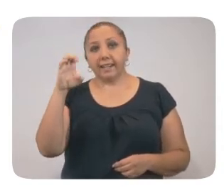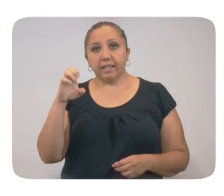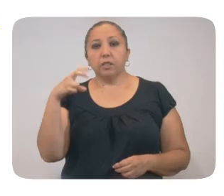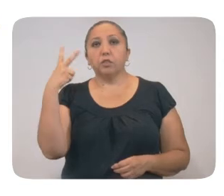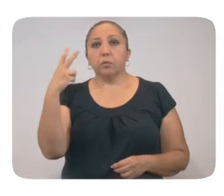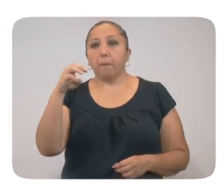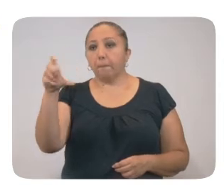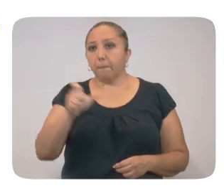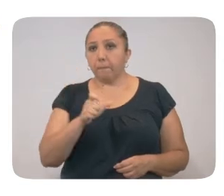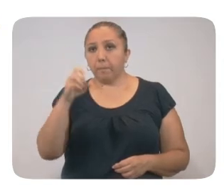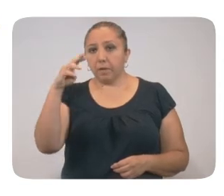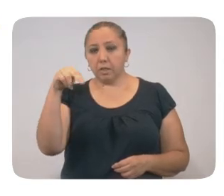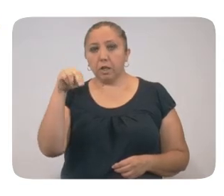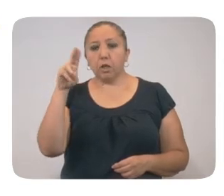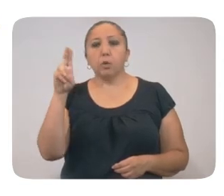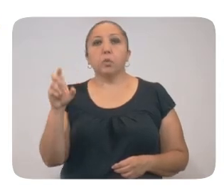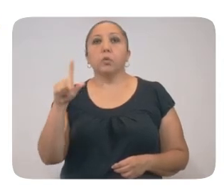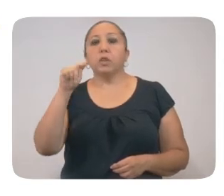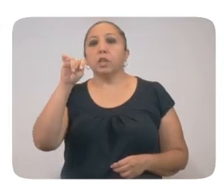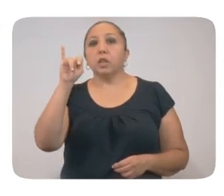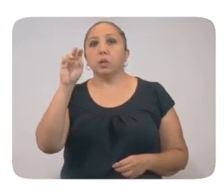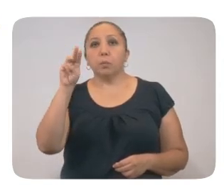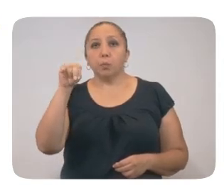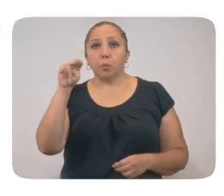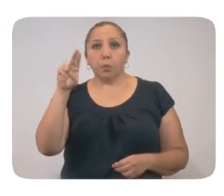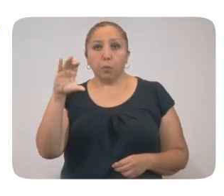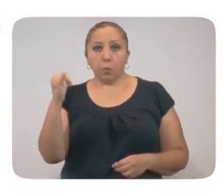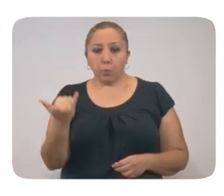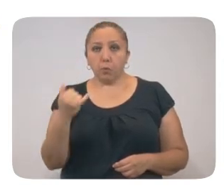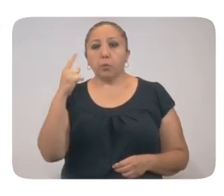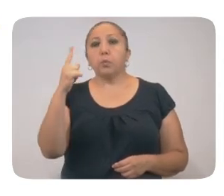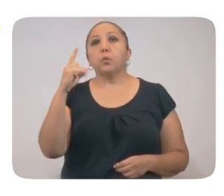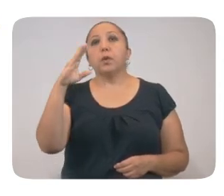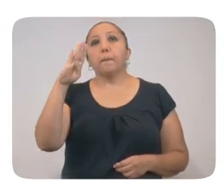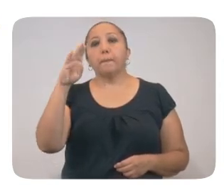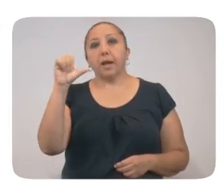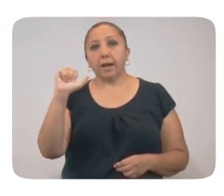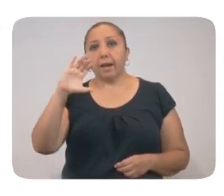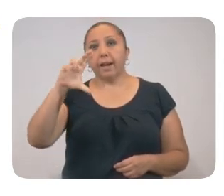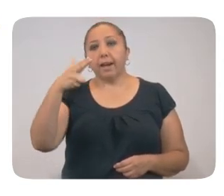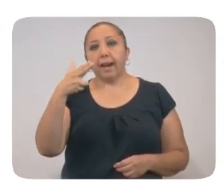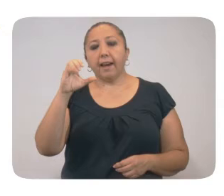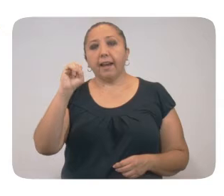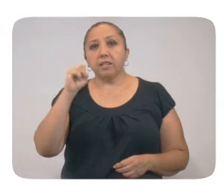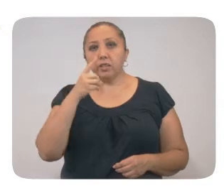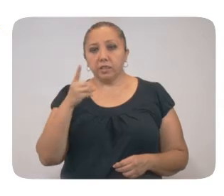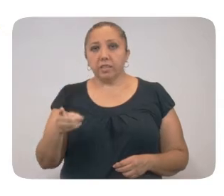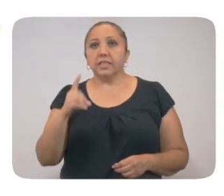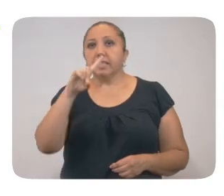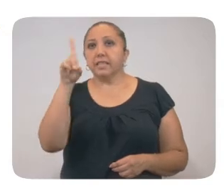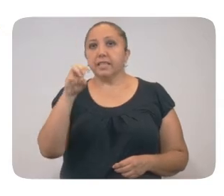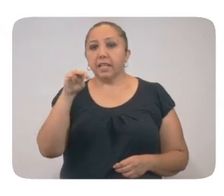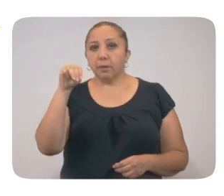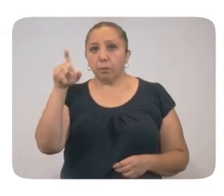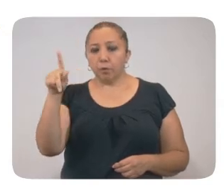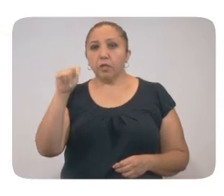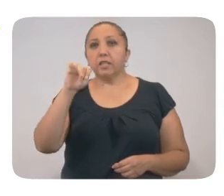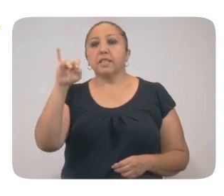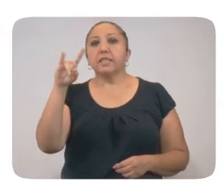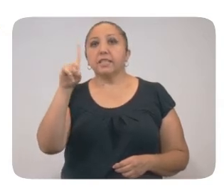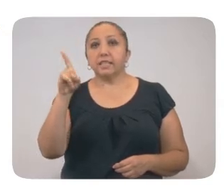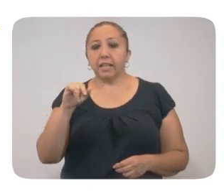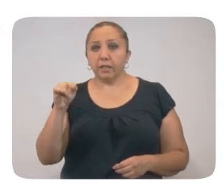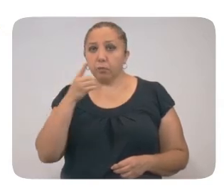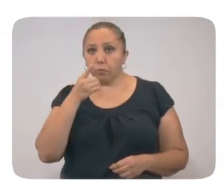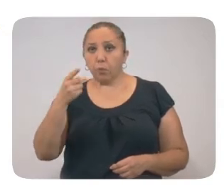Chapap, Mashcanú, Ticom y Timucuy, y 1 en Baca, Cacalchen, Chichimilá, Tzemul, Sin Santún, Silam